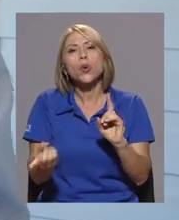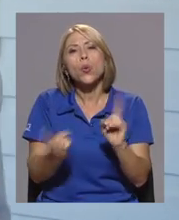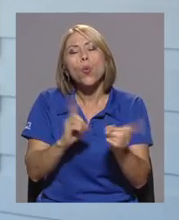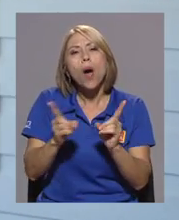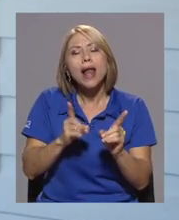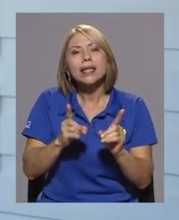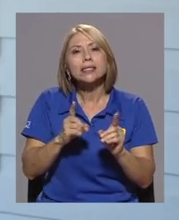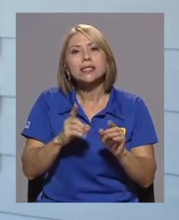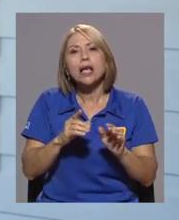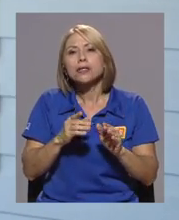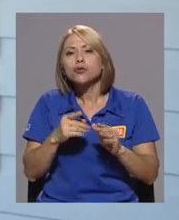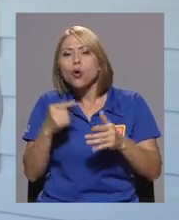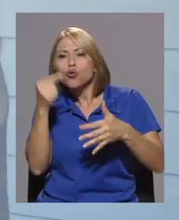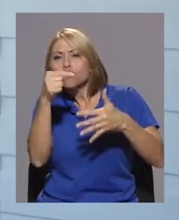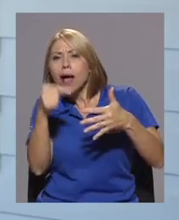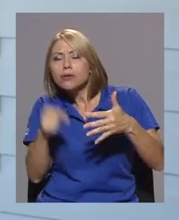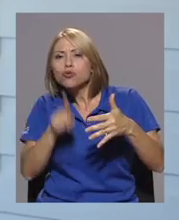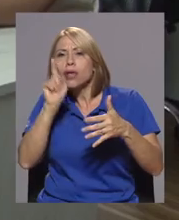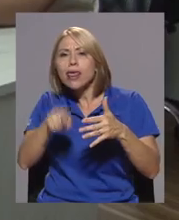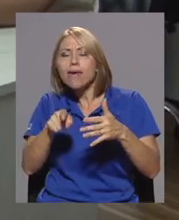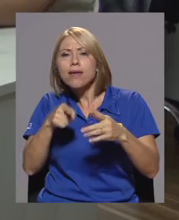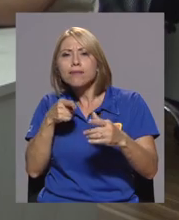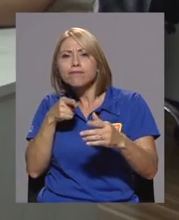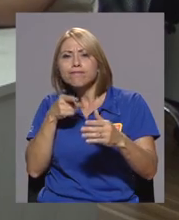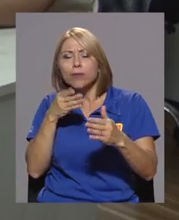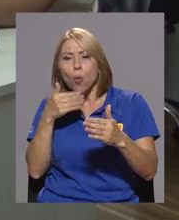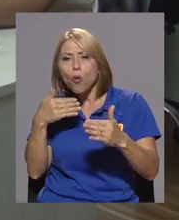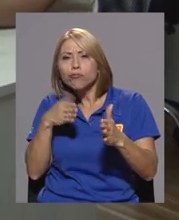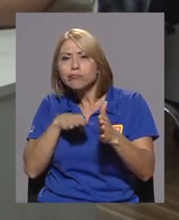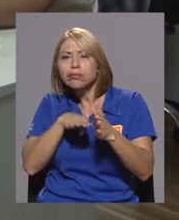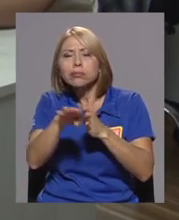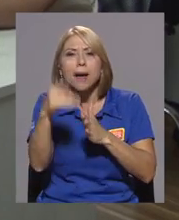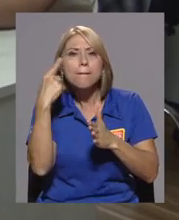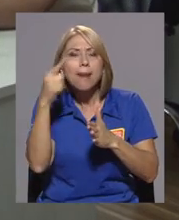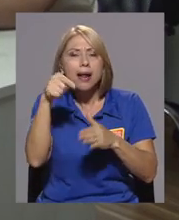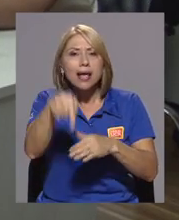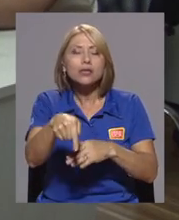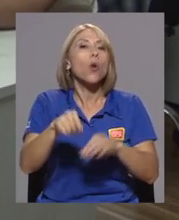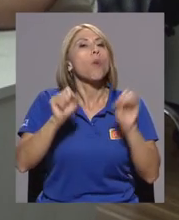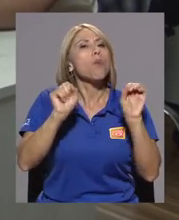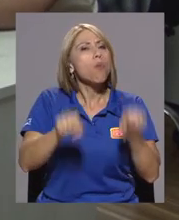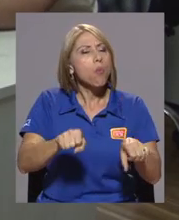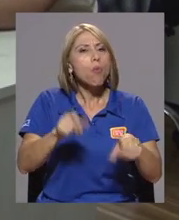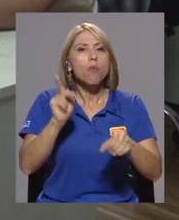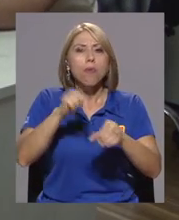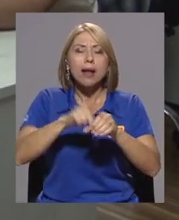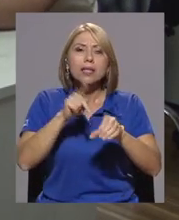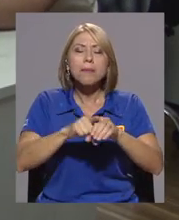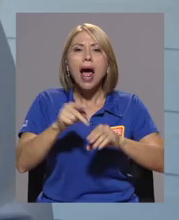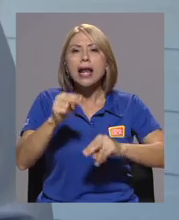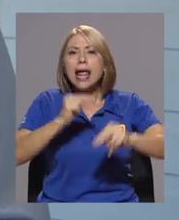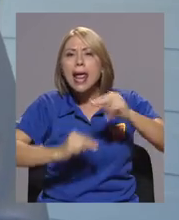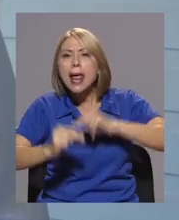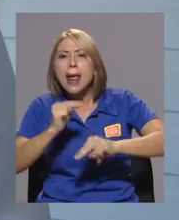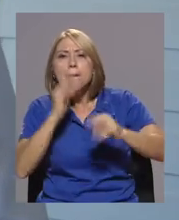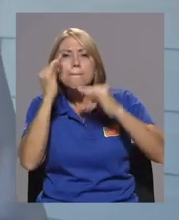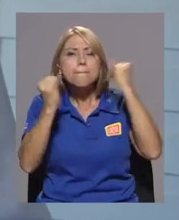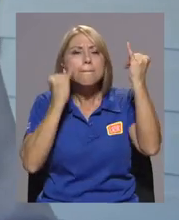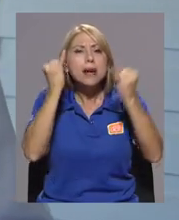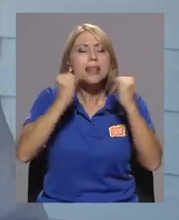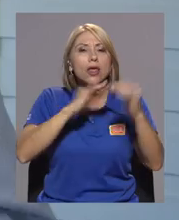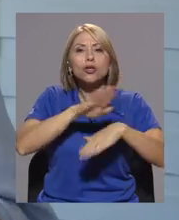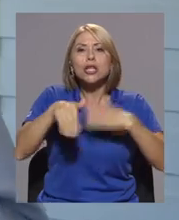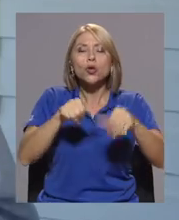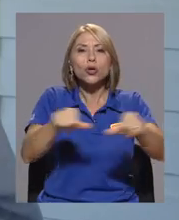sobre cuáles son los pasos que debe seguir para meterse en este mundo. Pueden participar emprendedores de todos los sectores. Ojalá